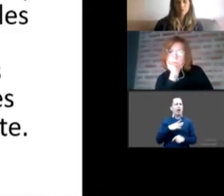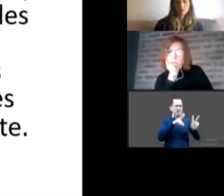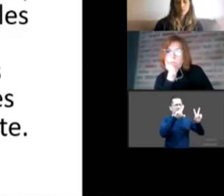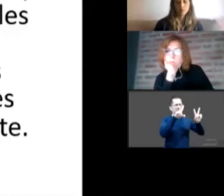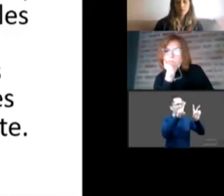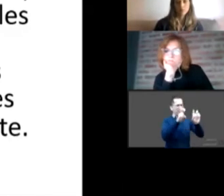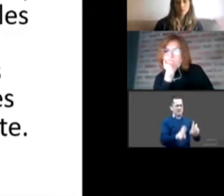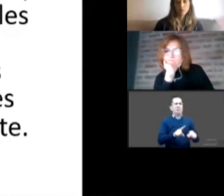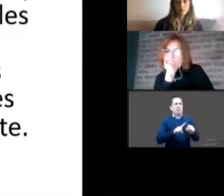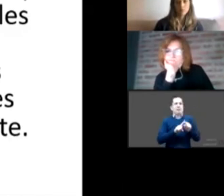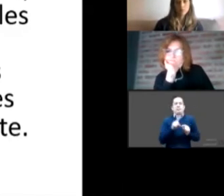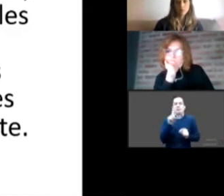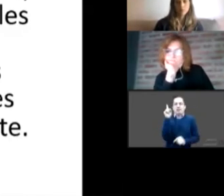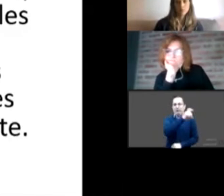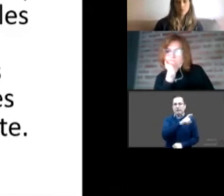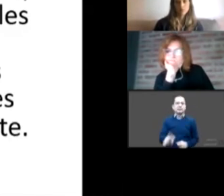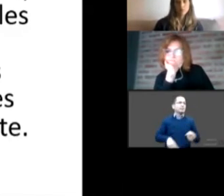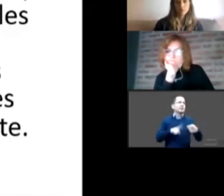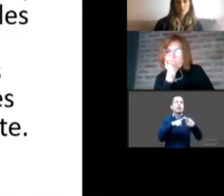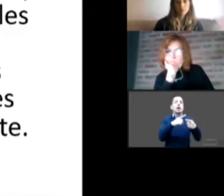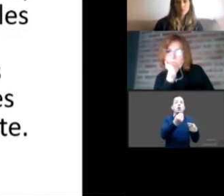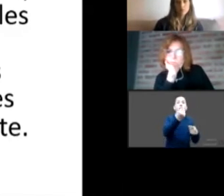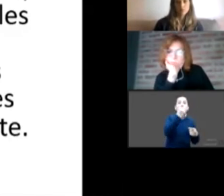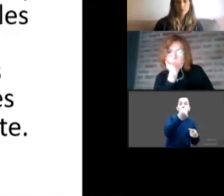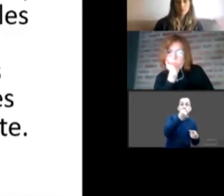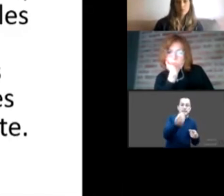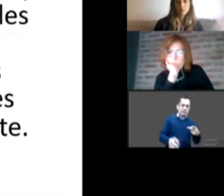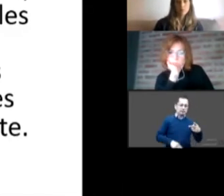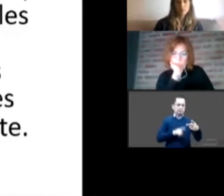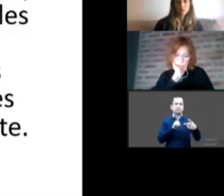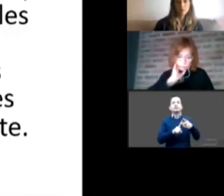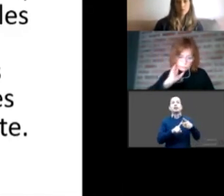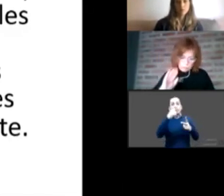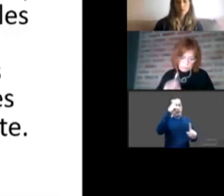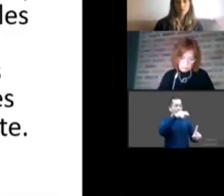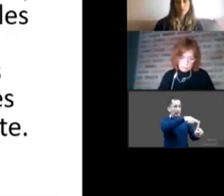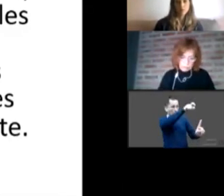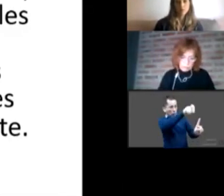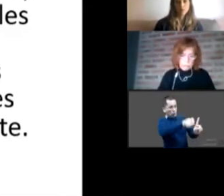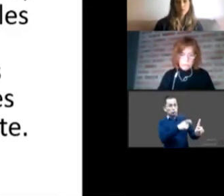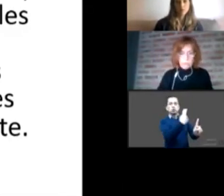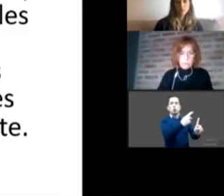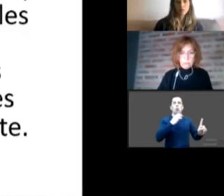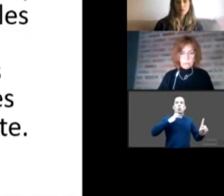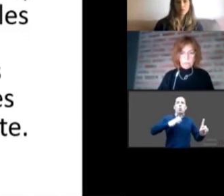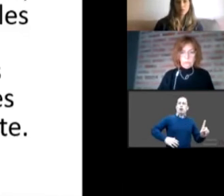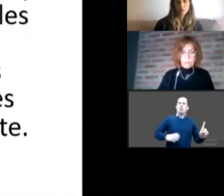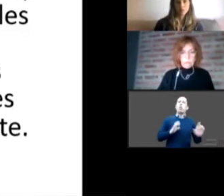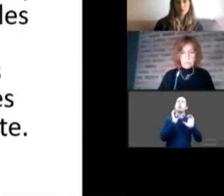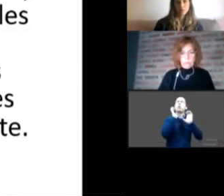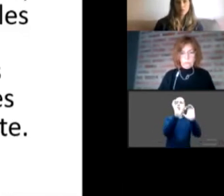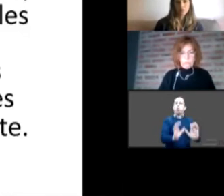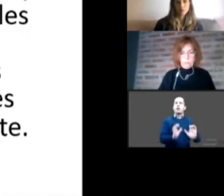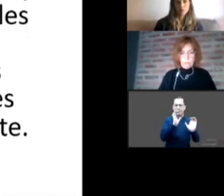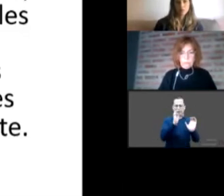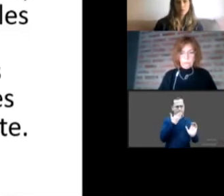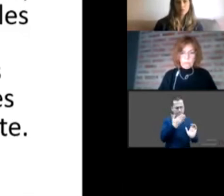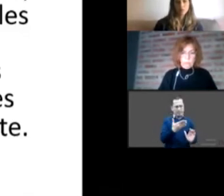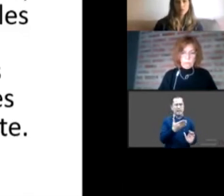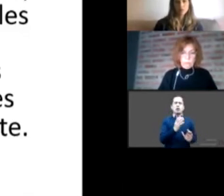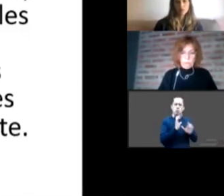corporales y además cuidados corporales que queremos que sean dignos, en la protección,